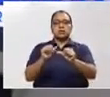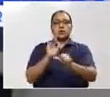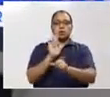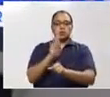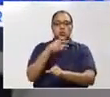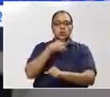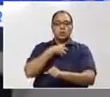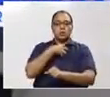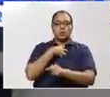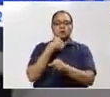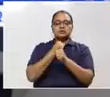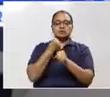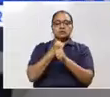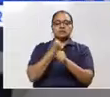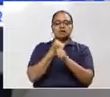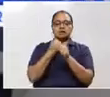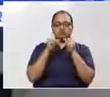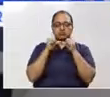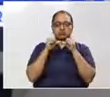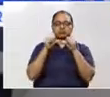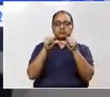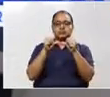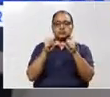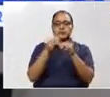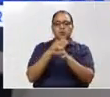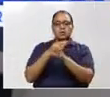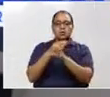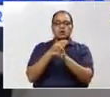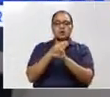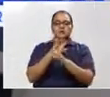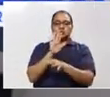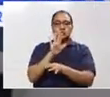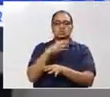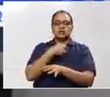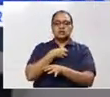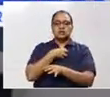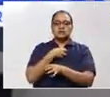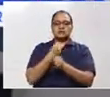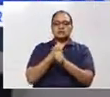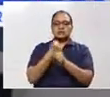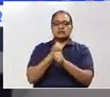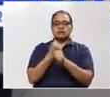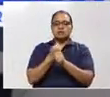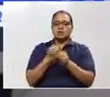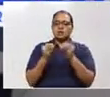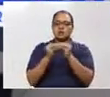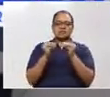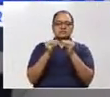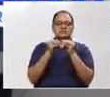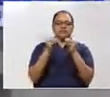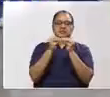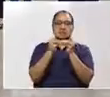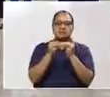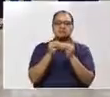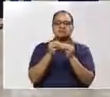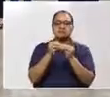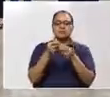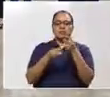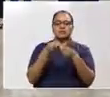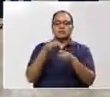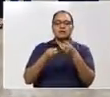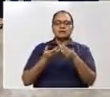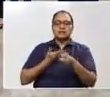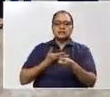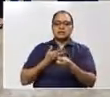mantengan su fuente de ingreso que al final, como dije antes, son los que más están sufriendo las consecuencias. Y también